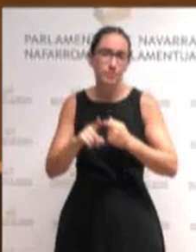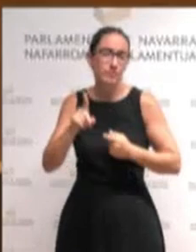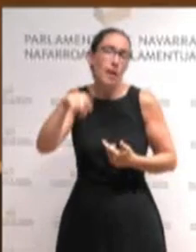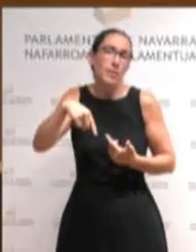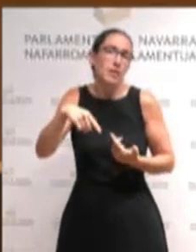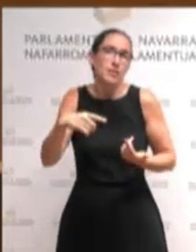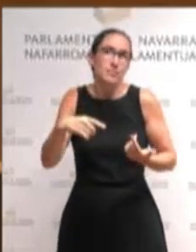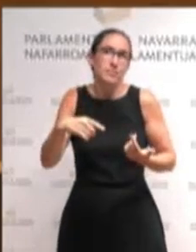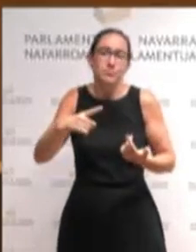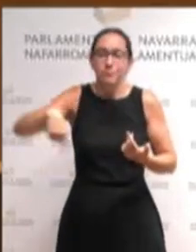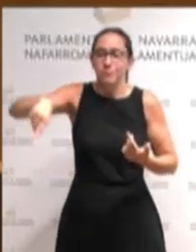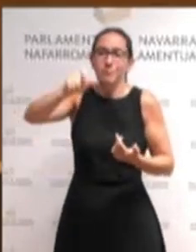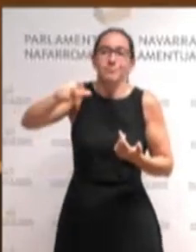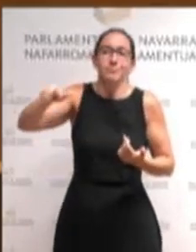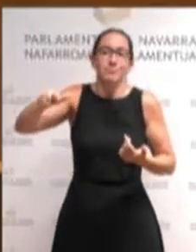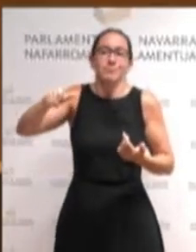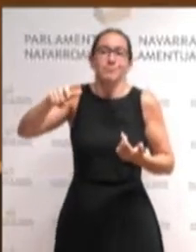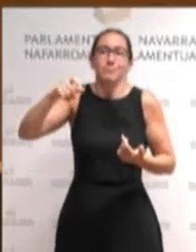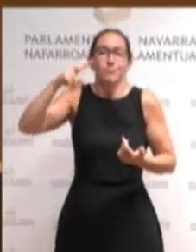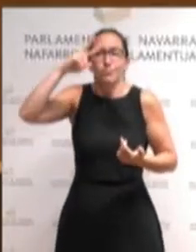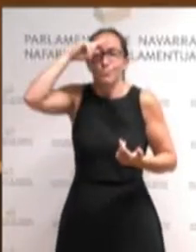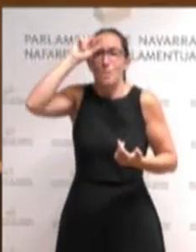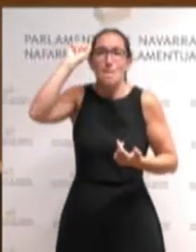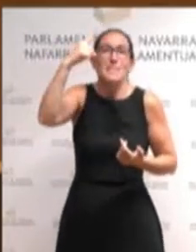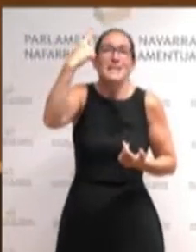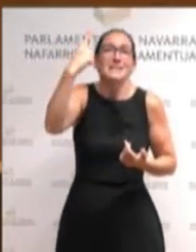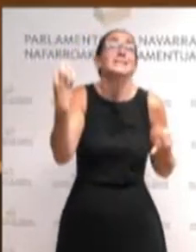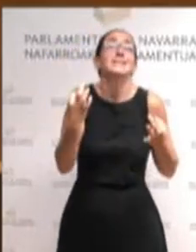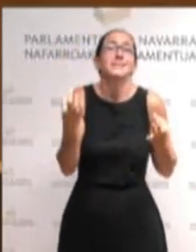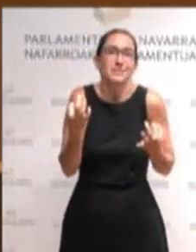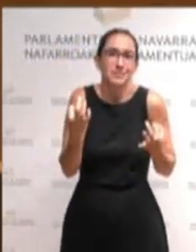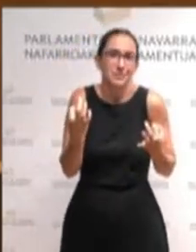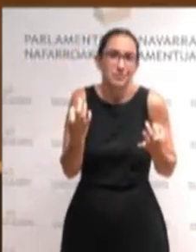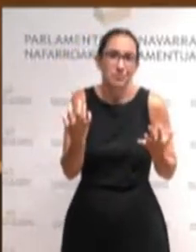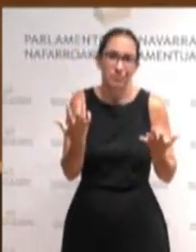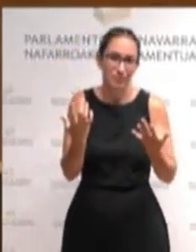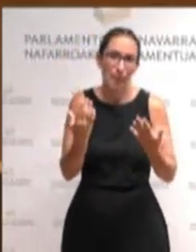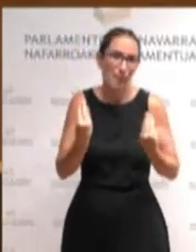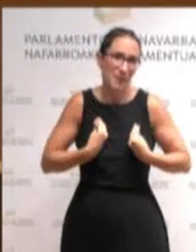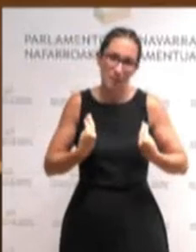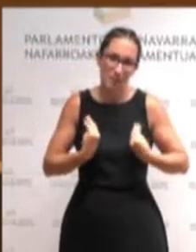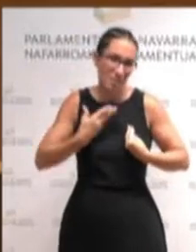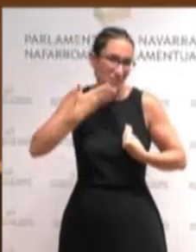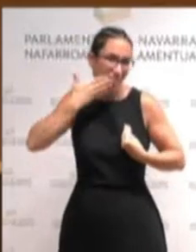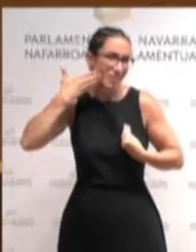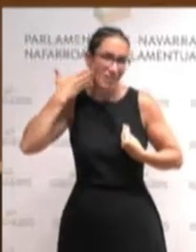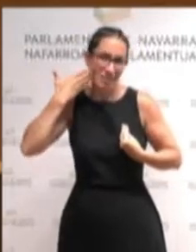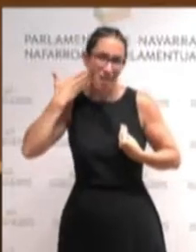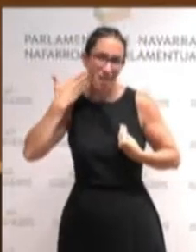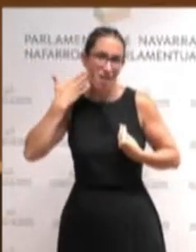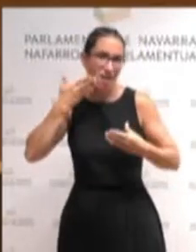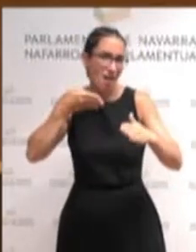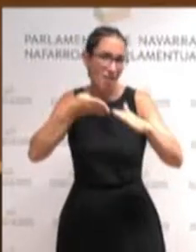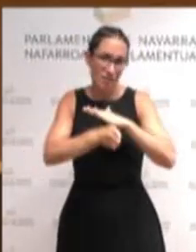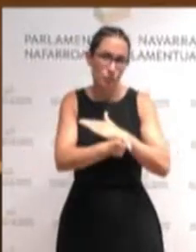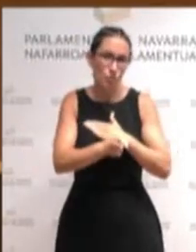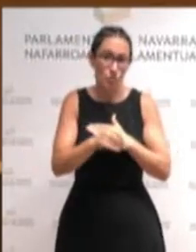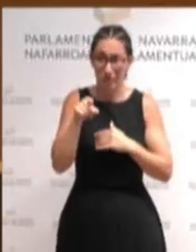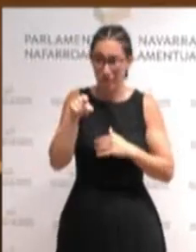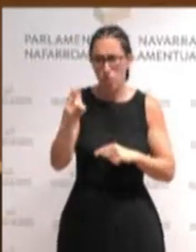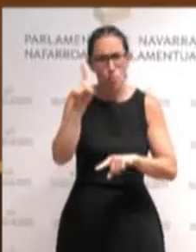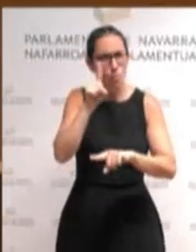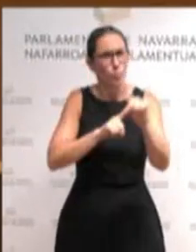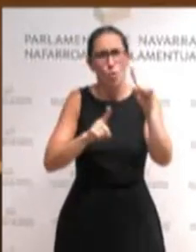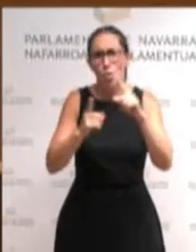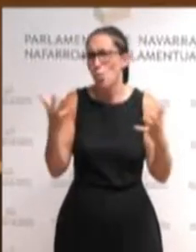de las navarras y de los navarros está el acceso a una vivienda digna hay que hacer frente a este problema de forma urgente y